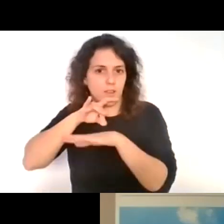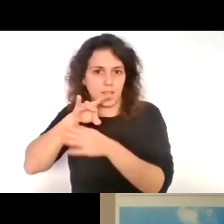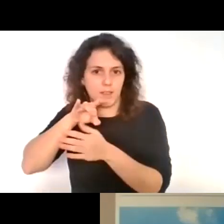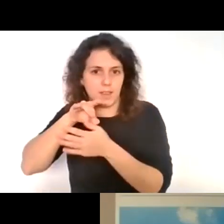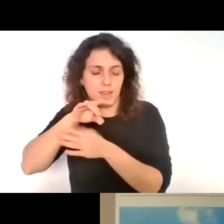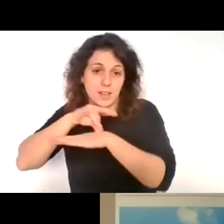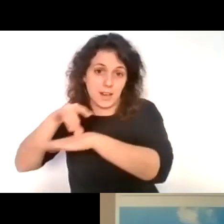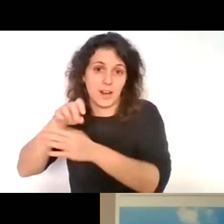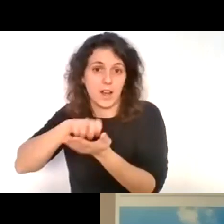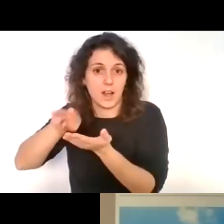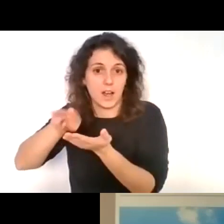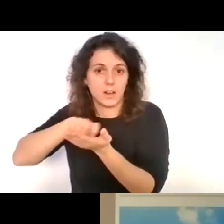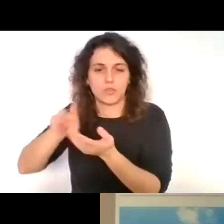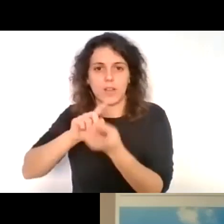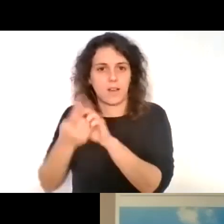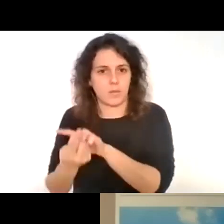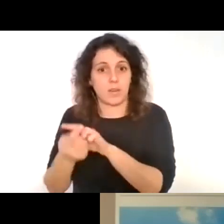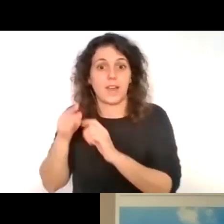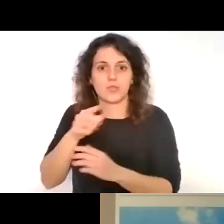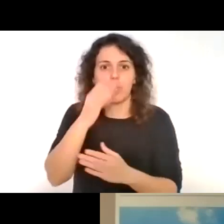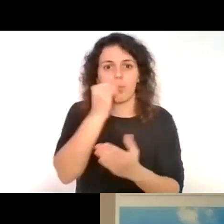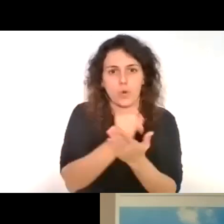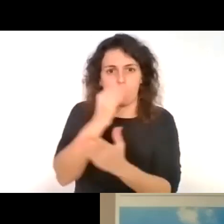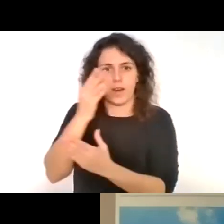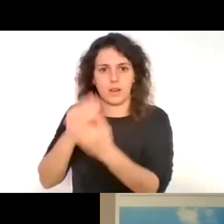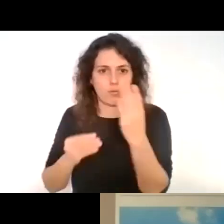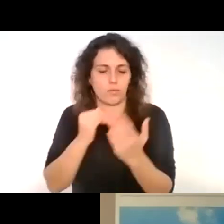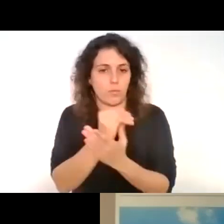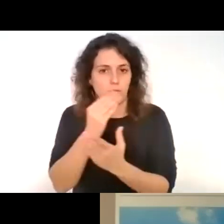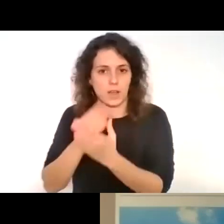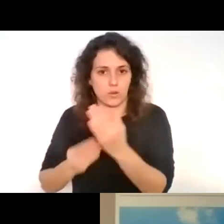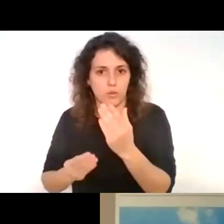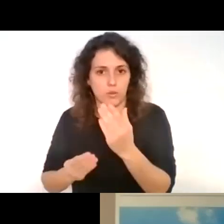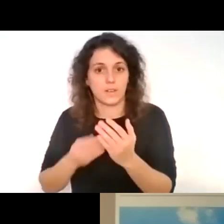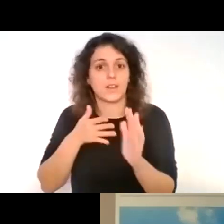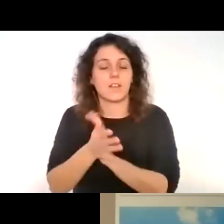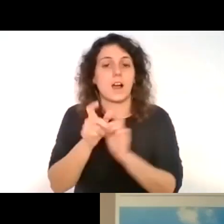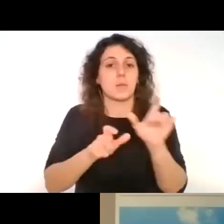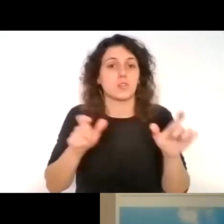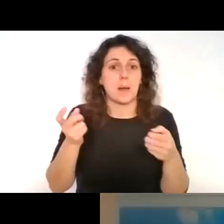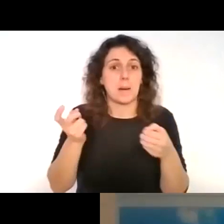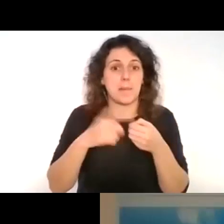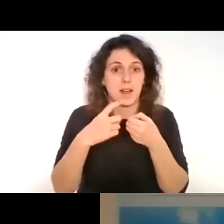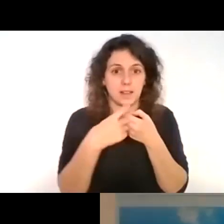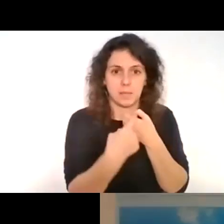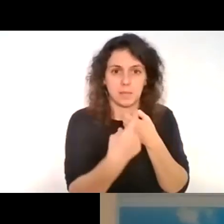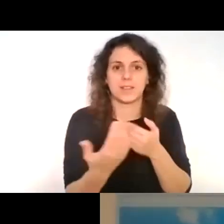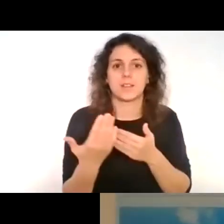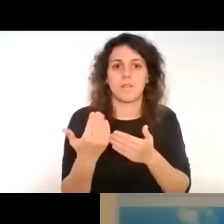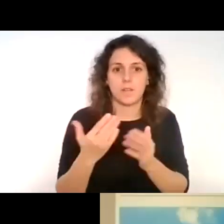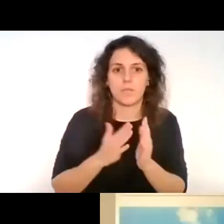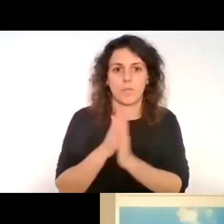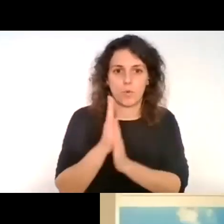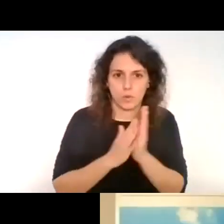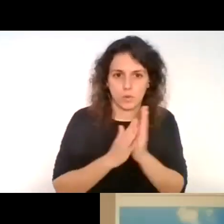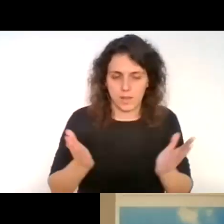entonces es un ensayo y error, y por lo tanto son participantes en ese caso, que vienen con las motivaciones